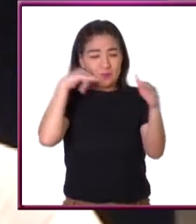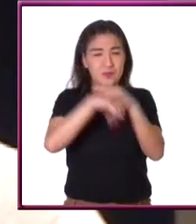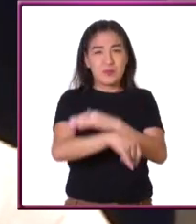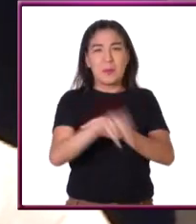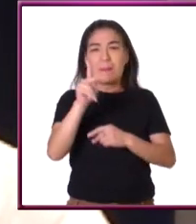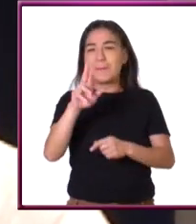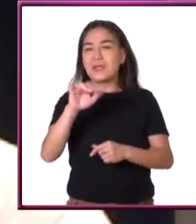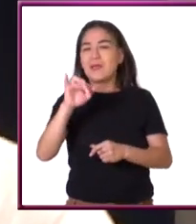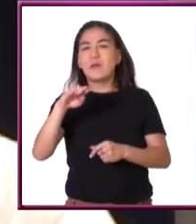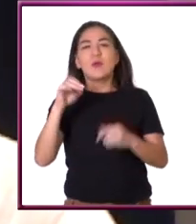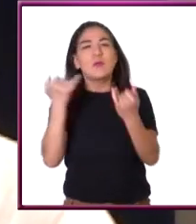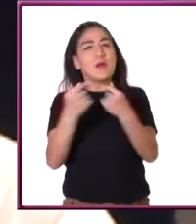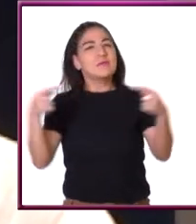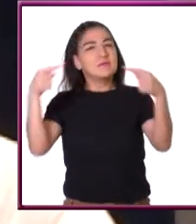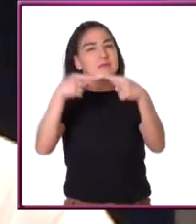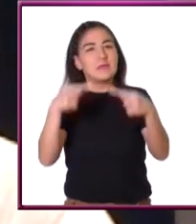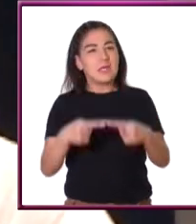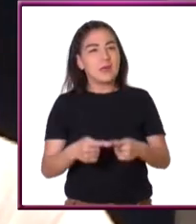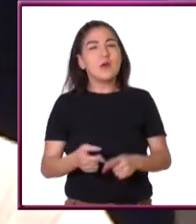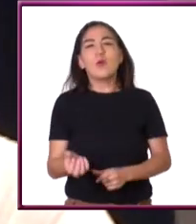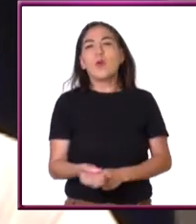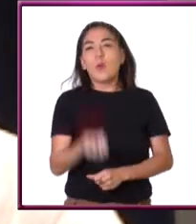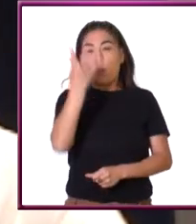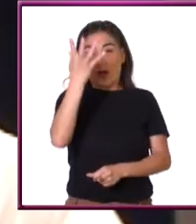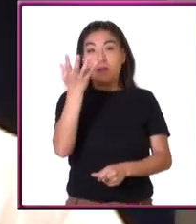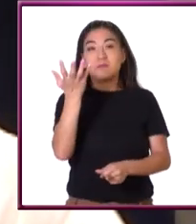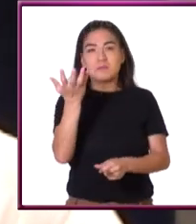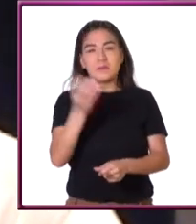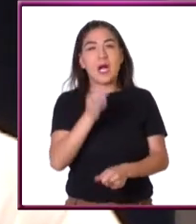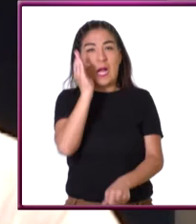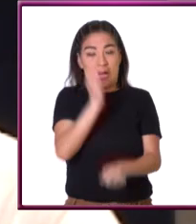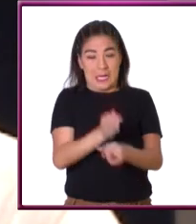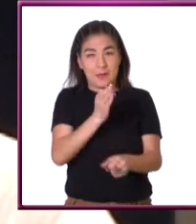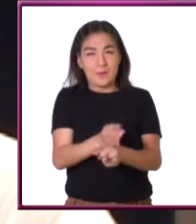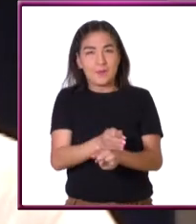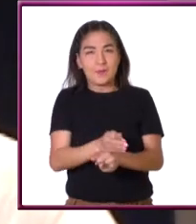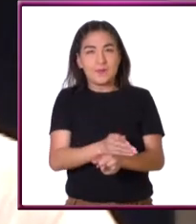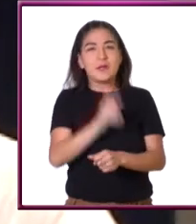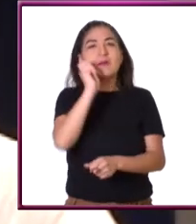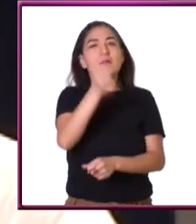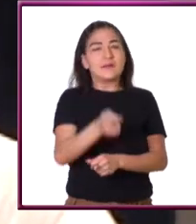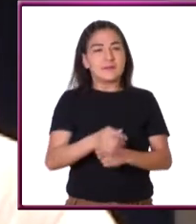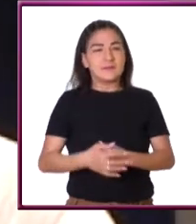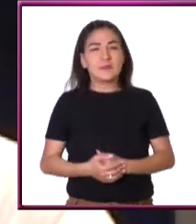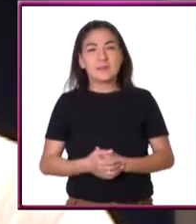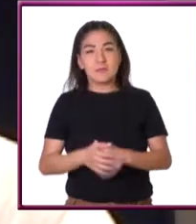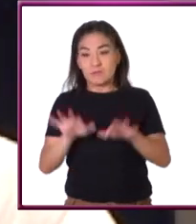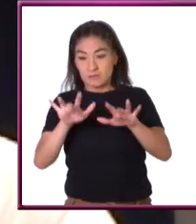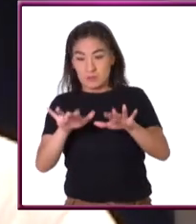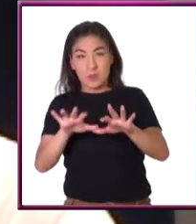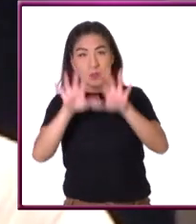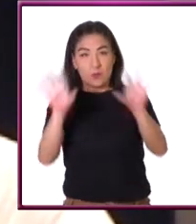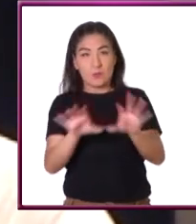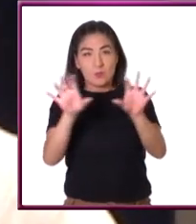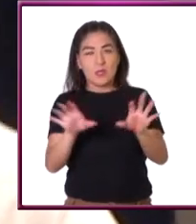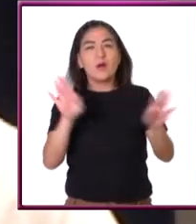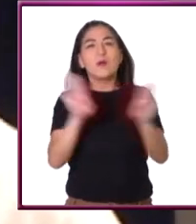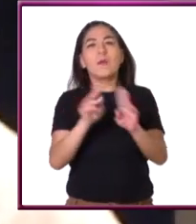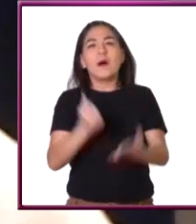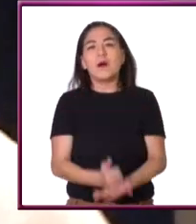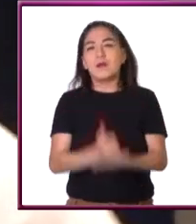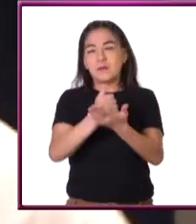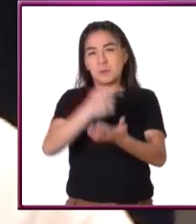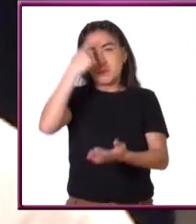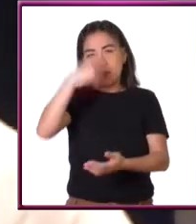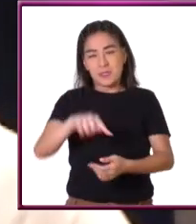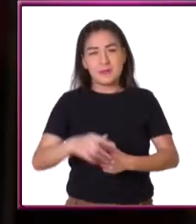primos. ¿Cuántos? Hasta ahora el procesamiento con computadora nos